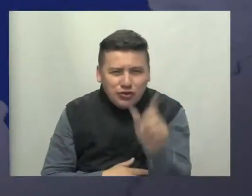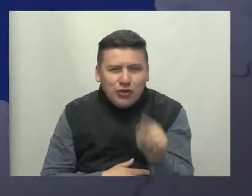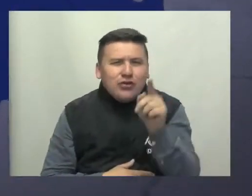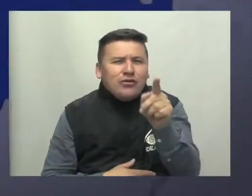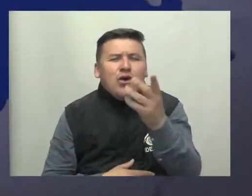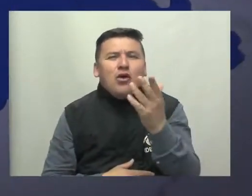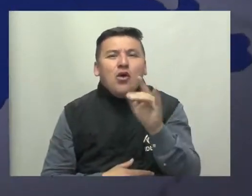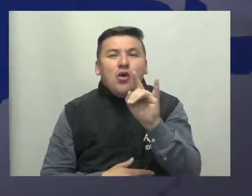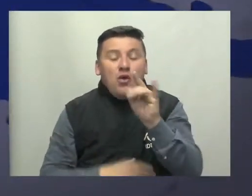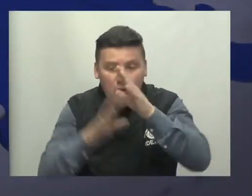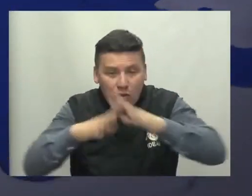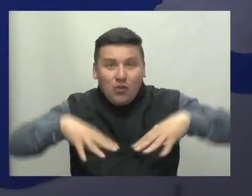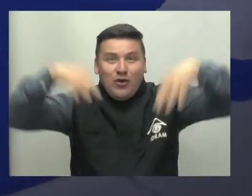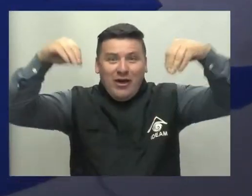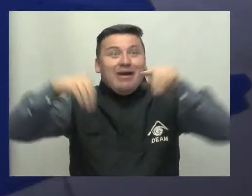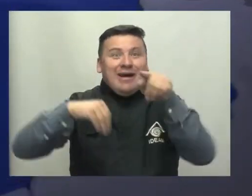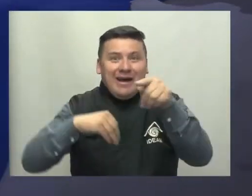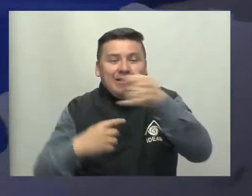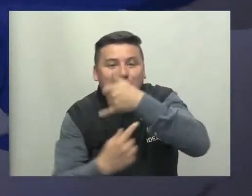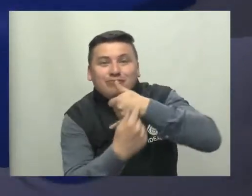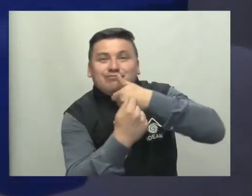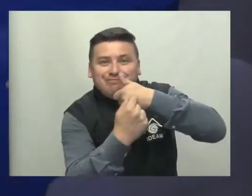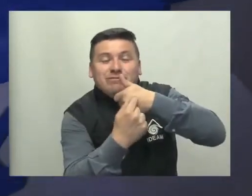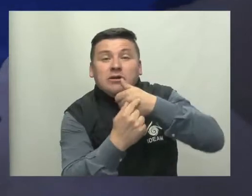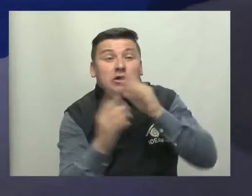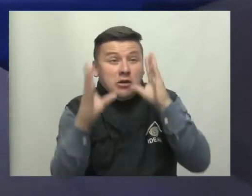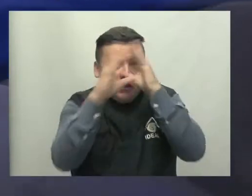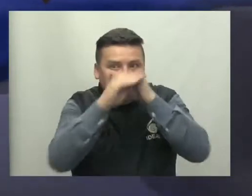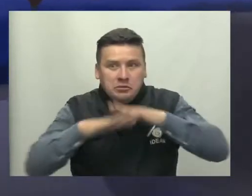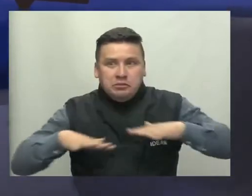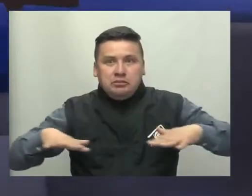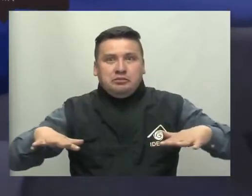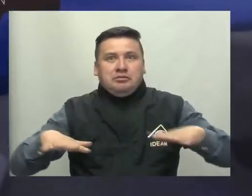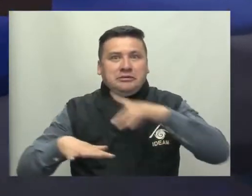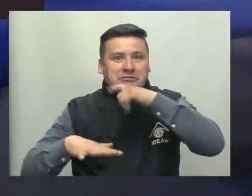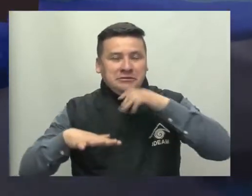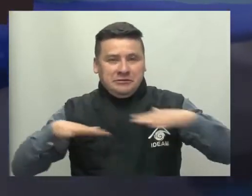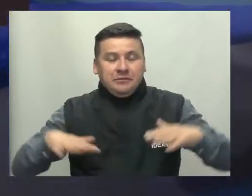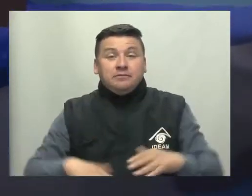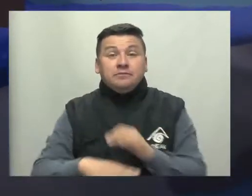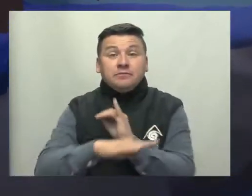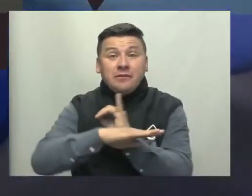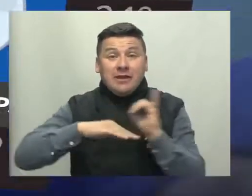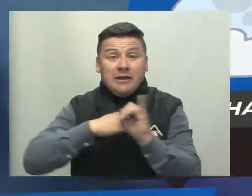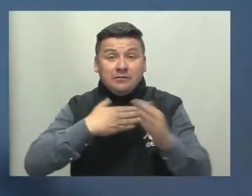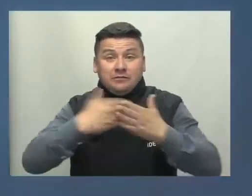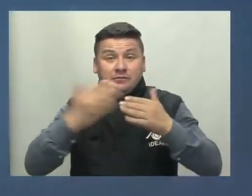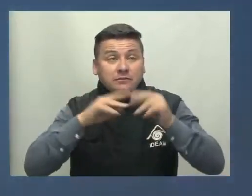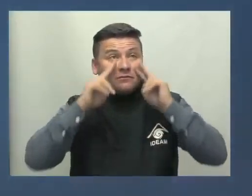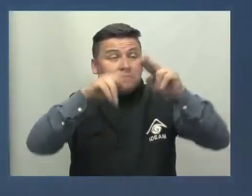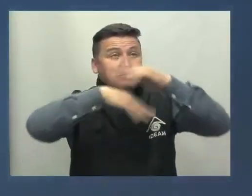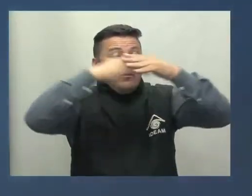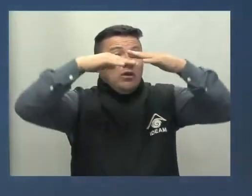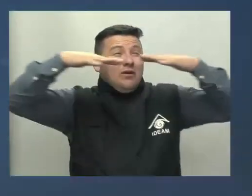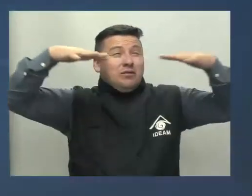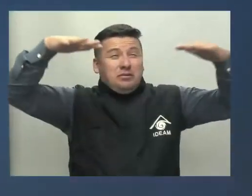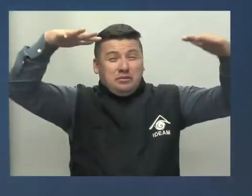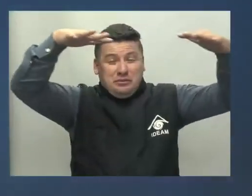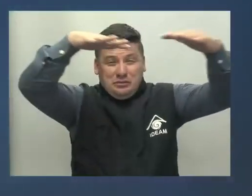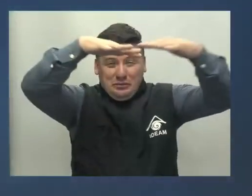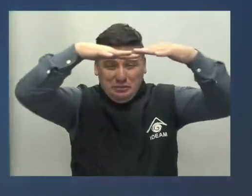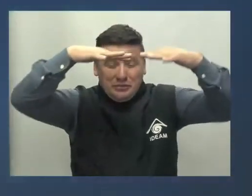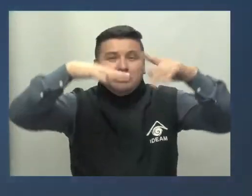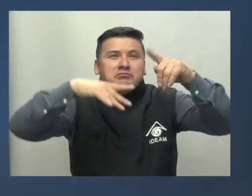Sucre y en el Golfo de Urabá. En el resto de la región se estima con una noche fresca y seca. Las islas esperan un incremento de la